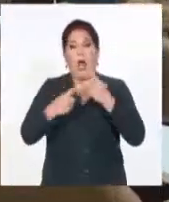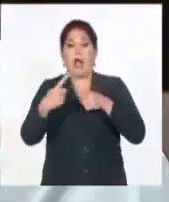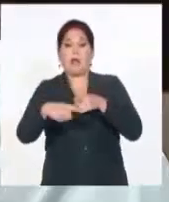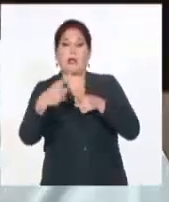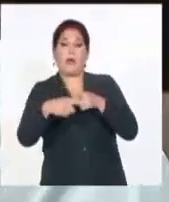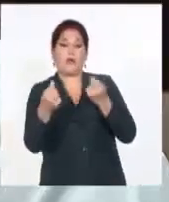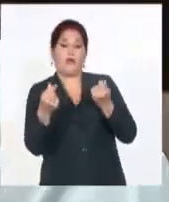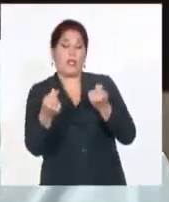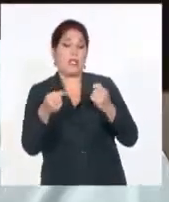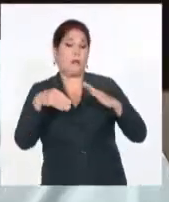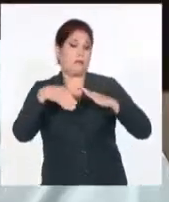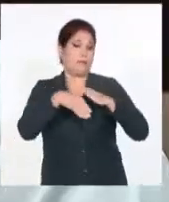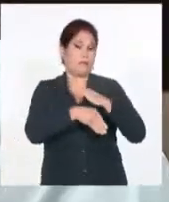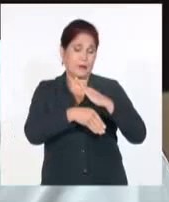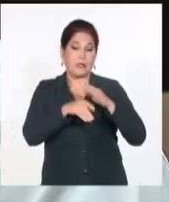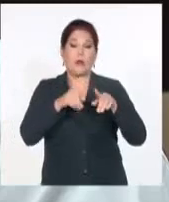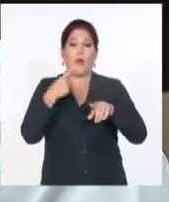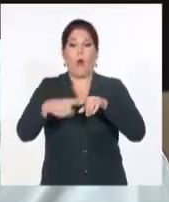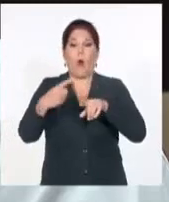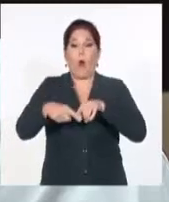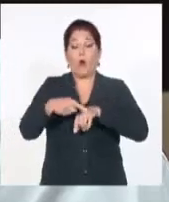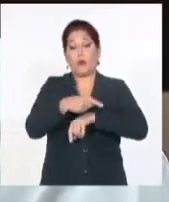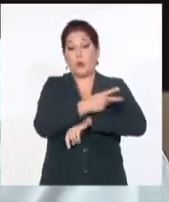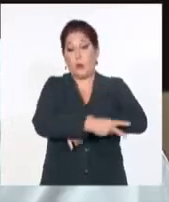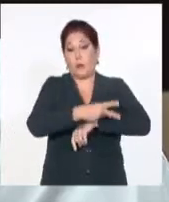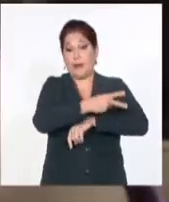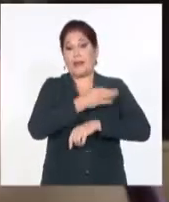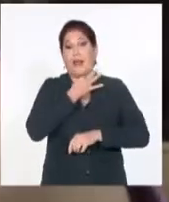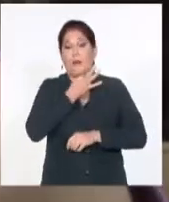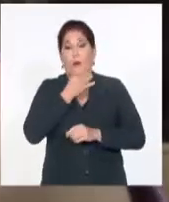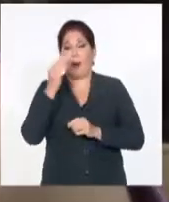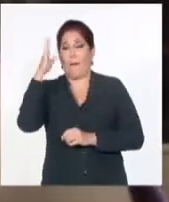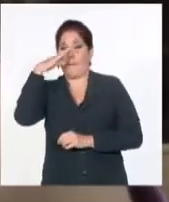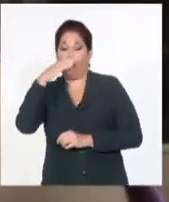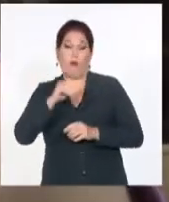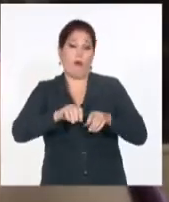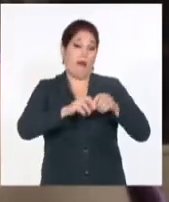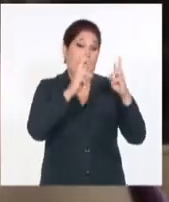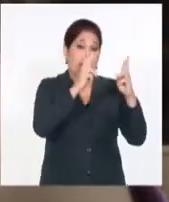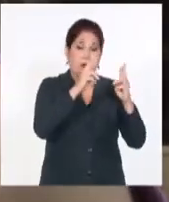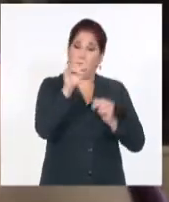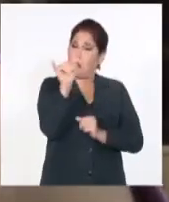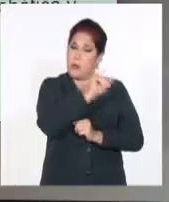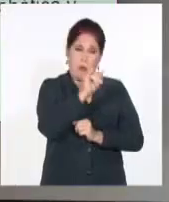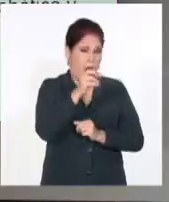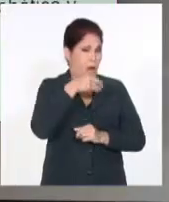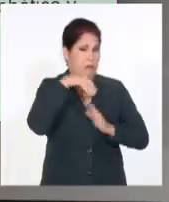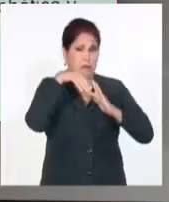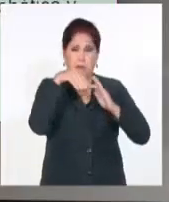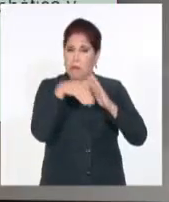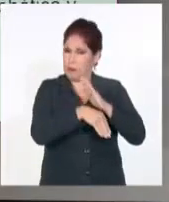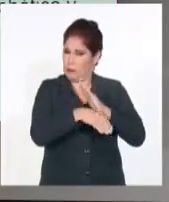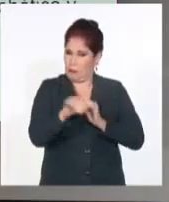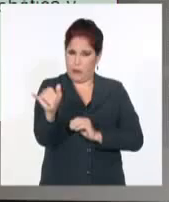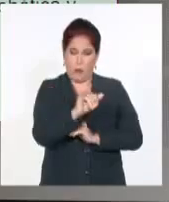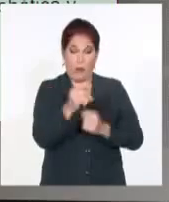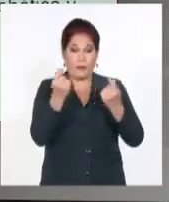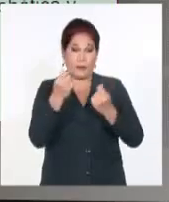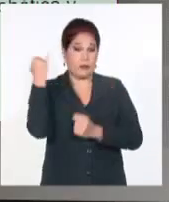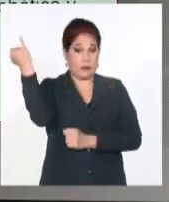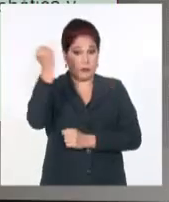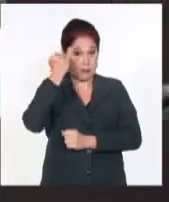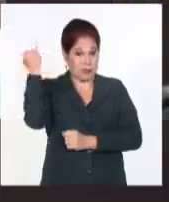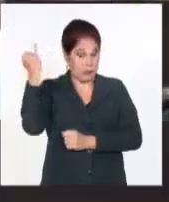financieros hacia los países subdesarrollados, también manifiestan una caída. La arquitectura financiera internacional